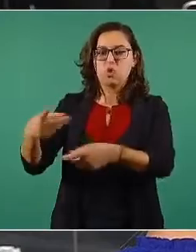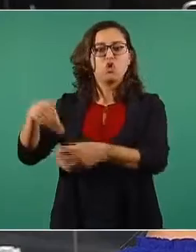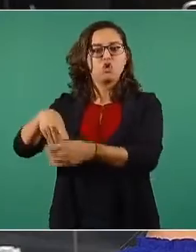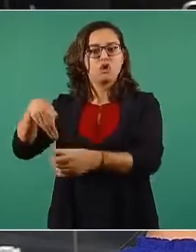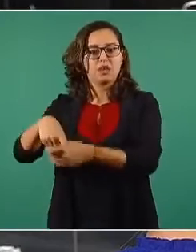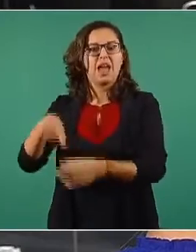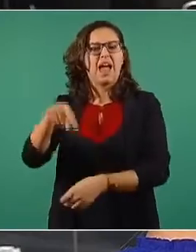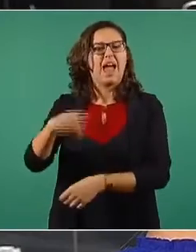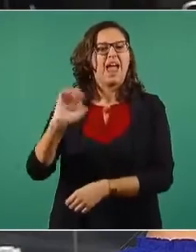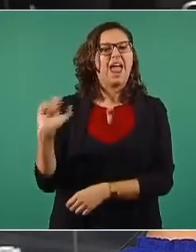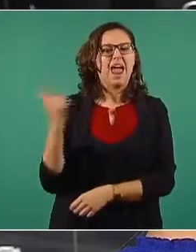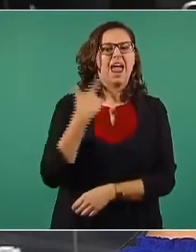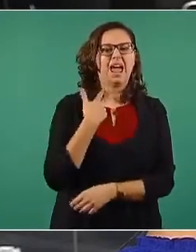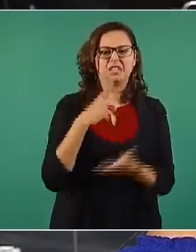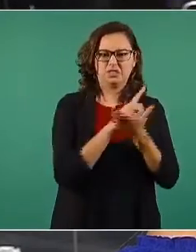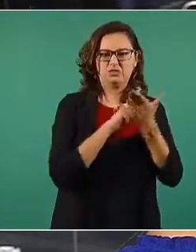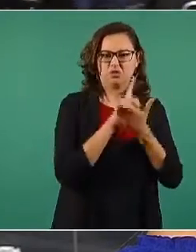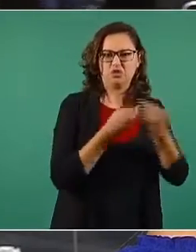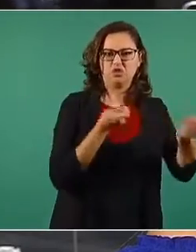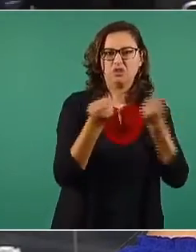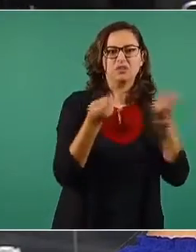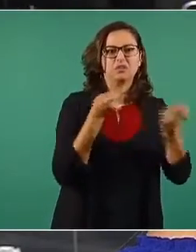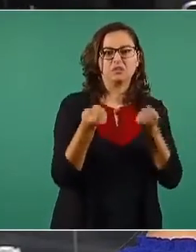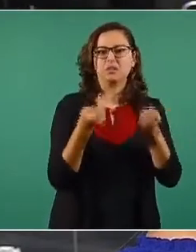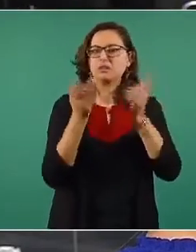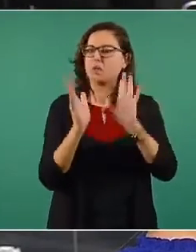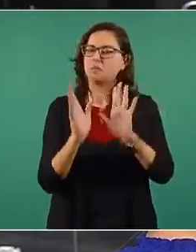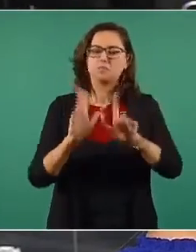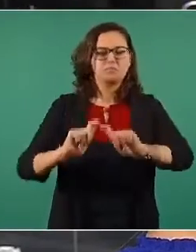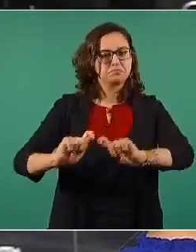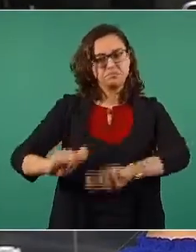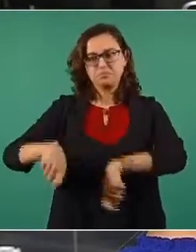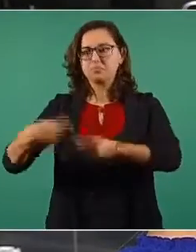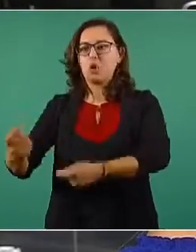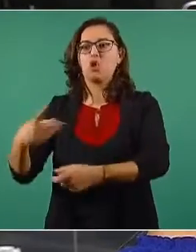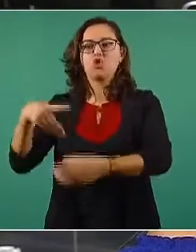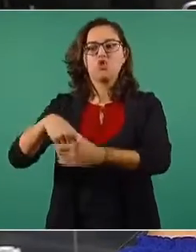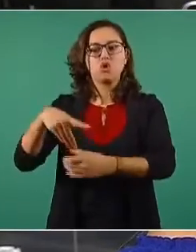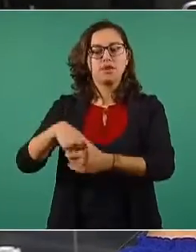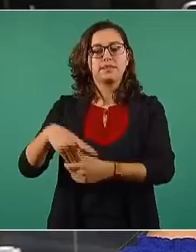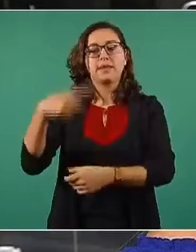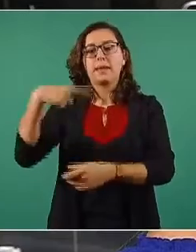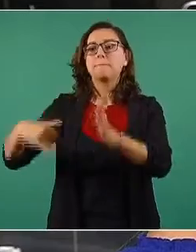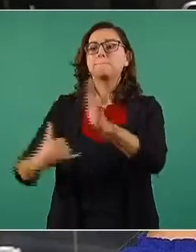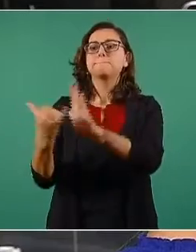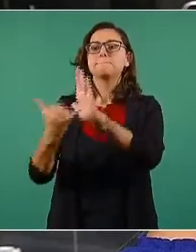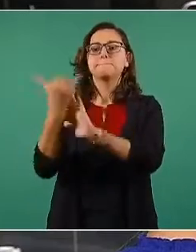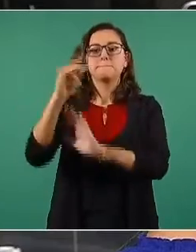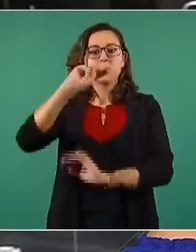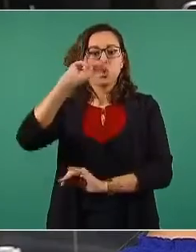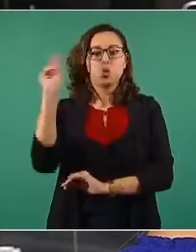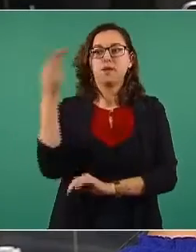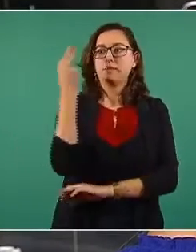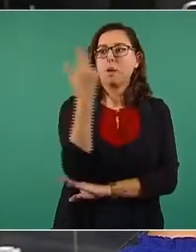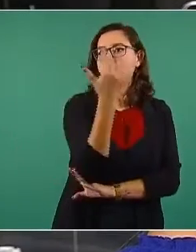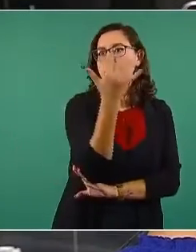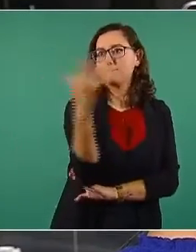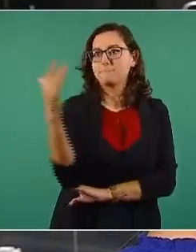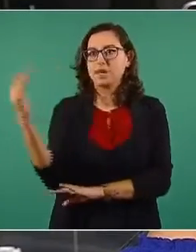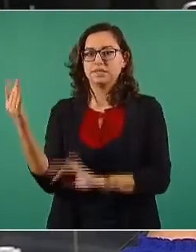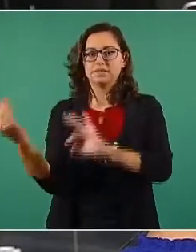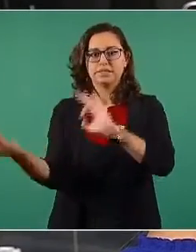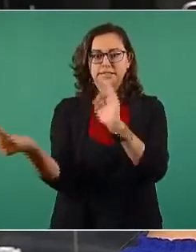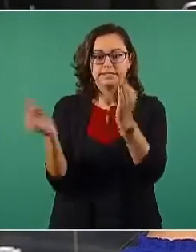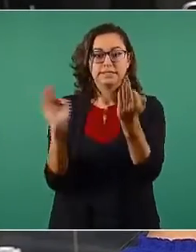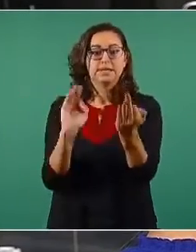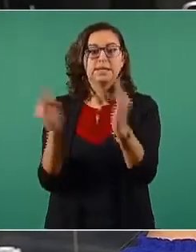como la Universidad de Naucalpan. Esta universidad se encuentra junto a un área boscosa que el gobierno de Naucalpan ha propuesto que